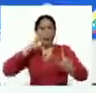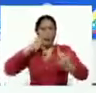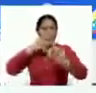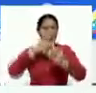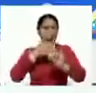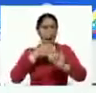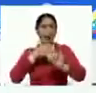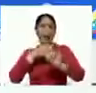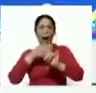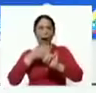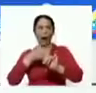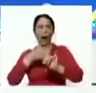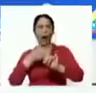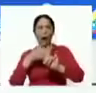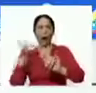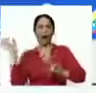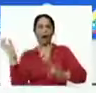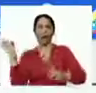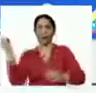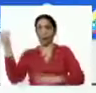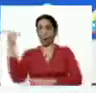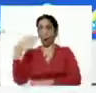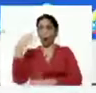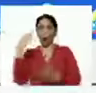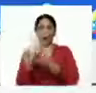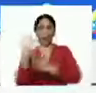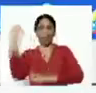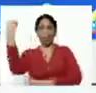de sol a sol, como dice la canción, de sol a sol.